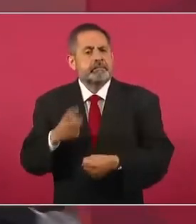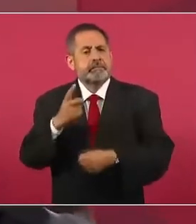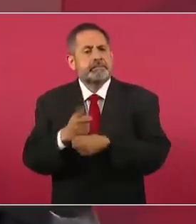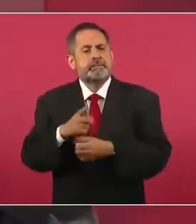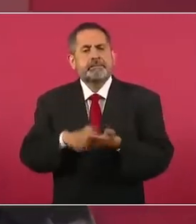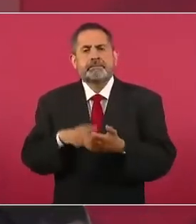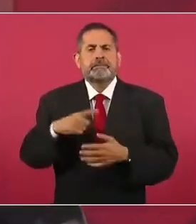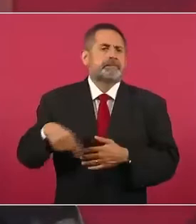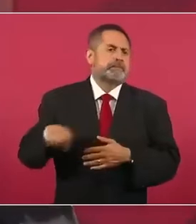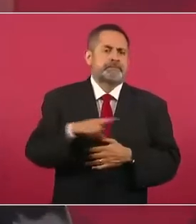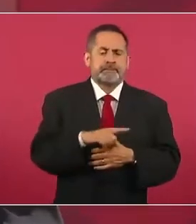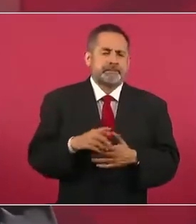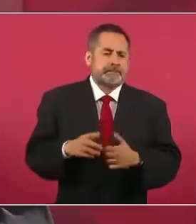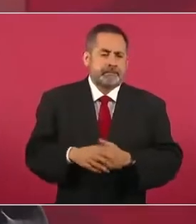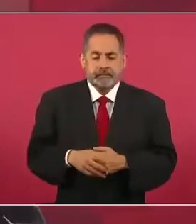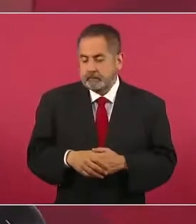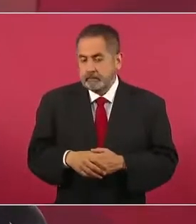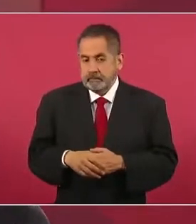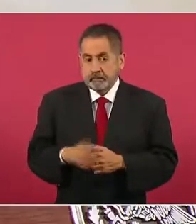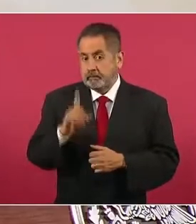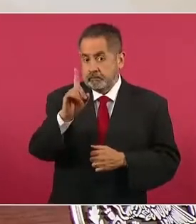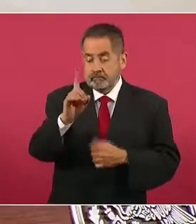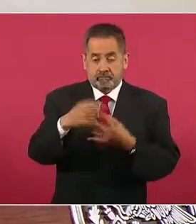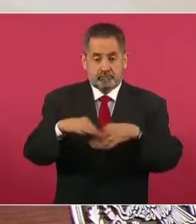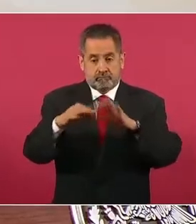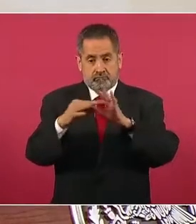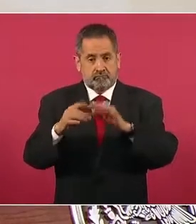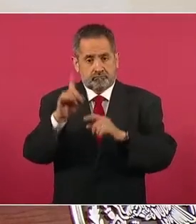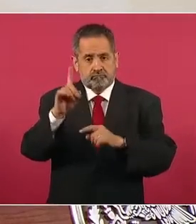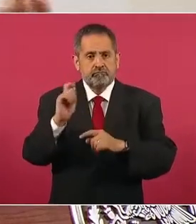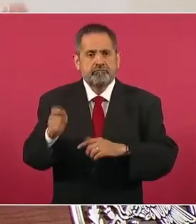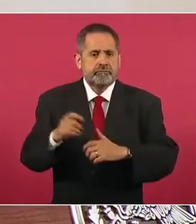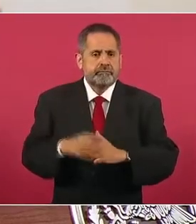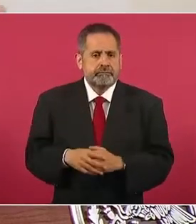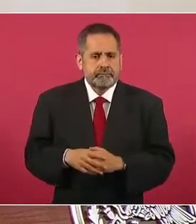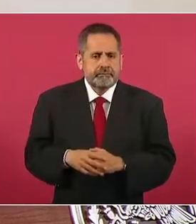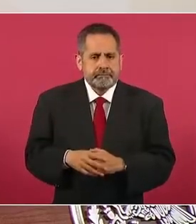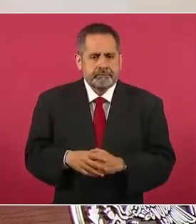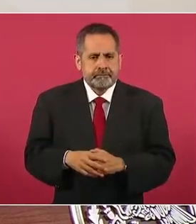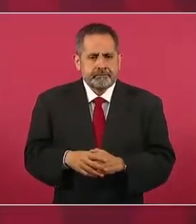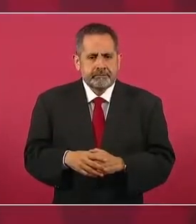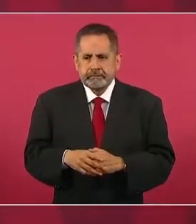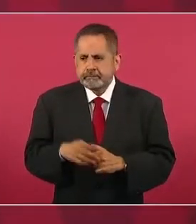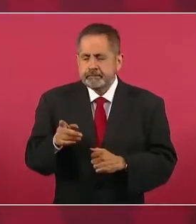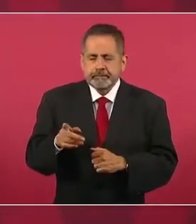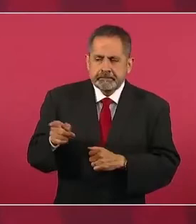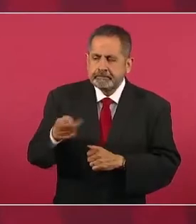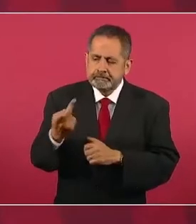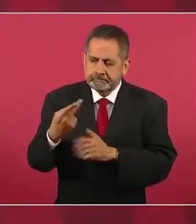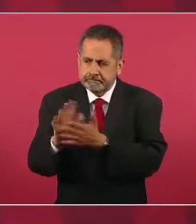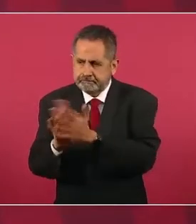Y algo muy importante, no se permite el contubernio,